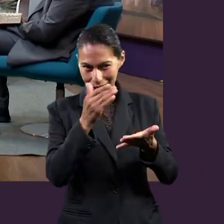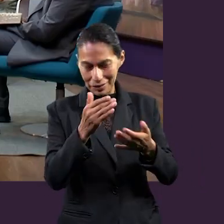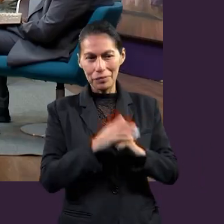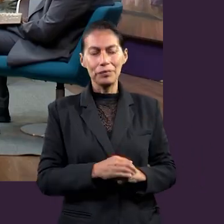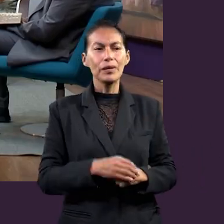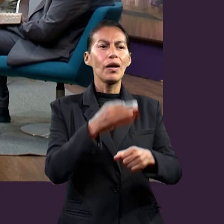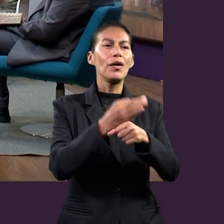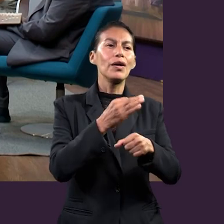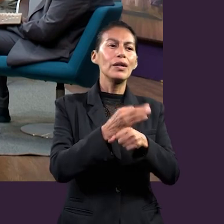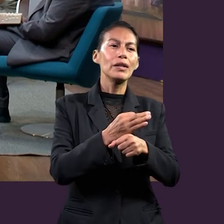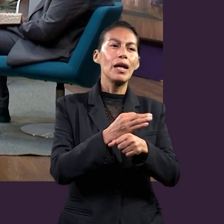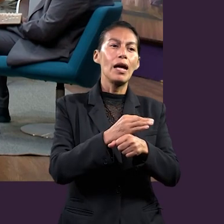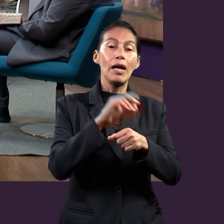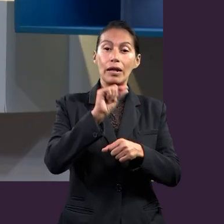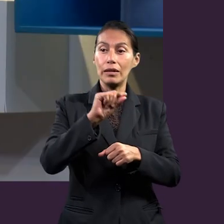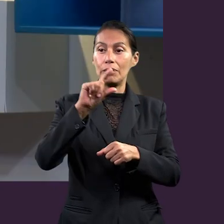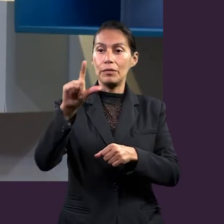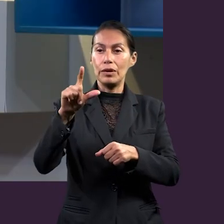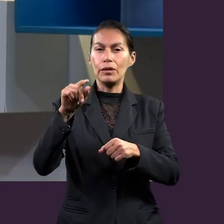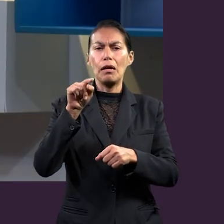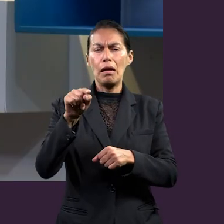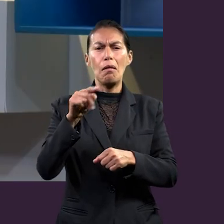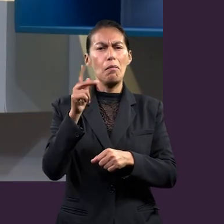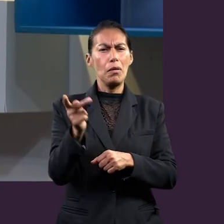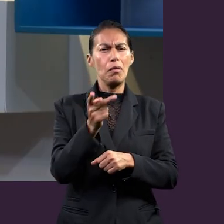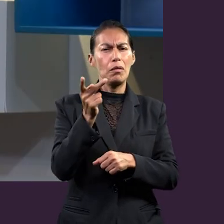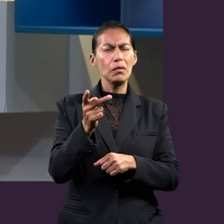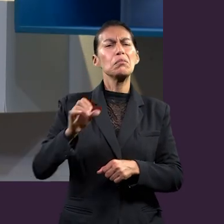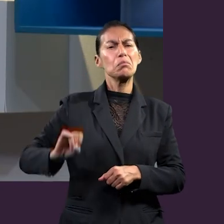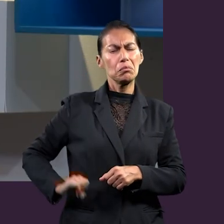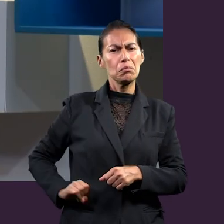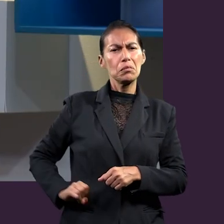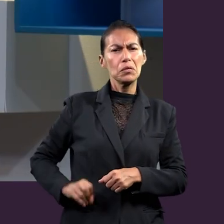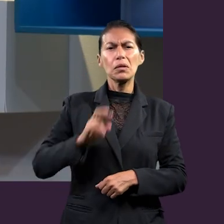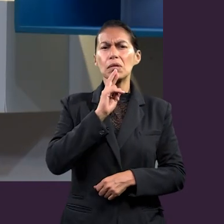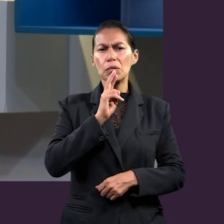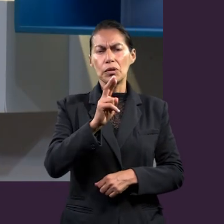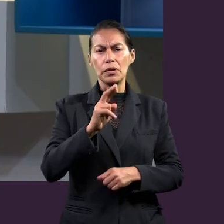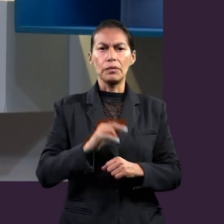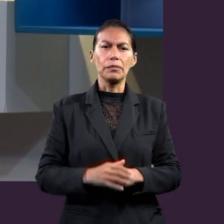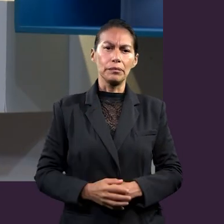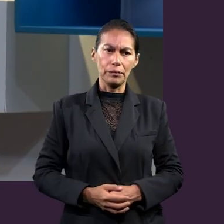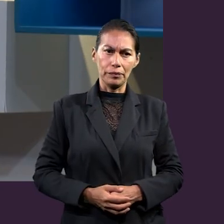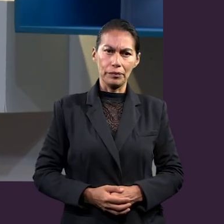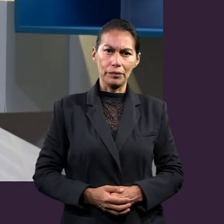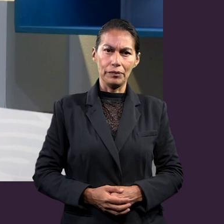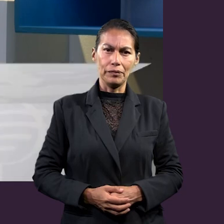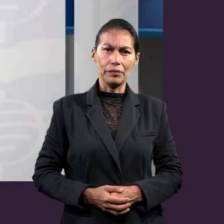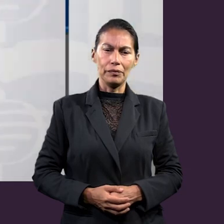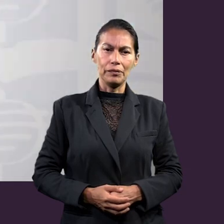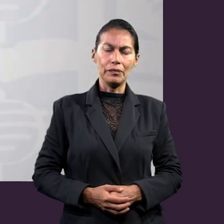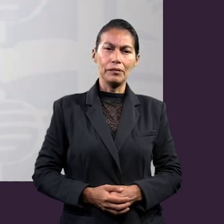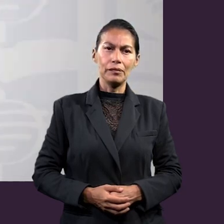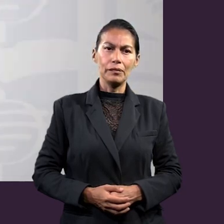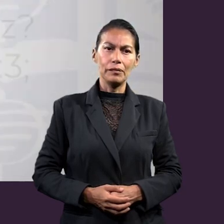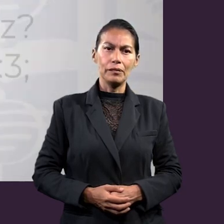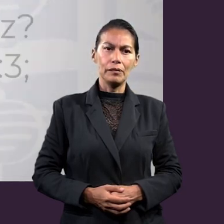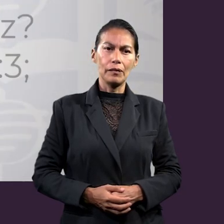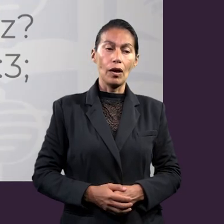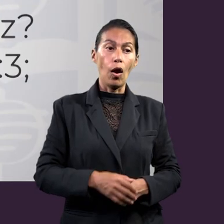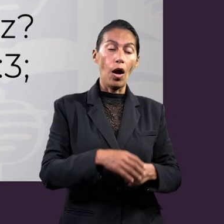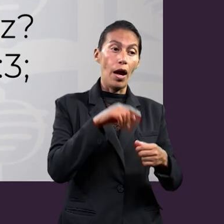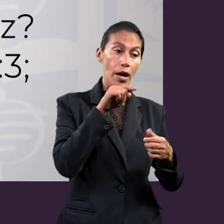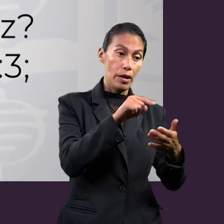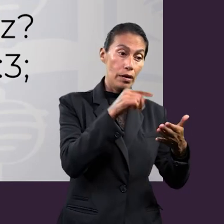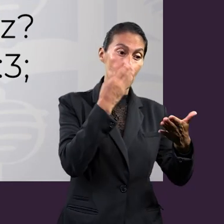gracias. En este momento vamos a ir con uno de nuestros expertos que va a contestar una pregunta bastante interesante que aparece en la lección.